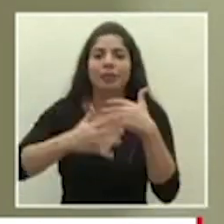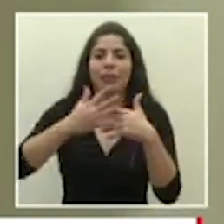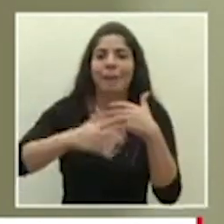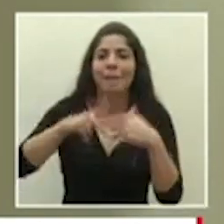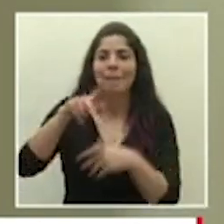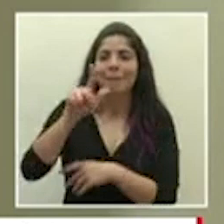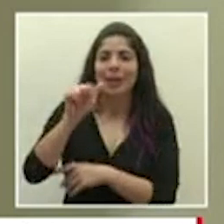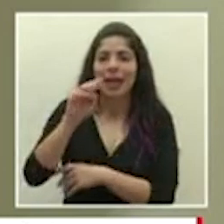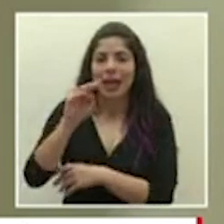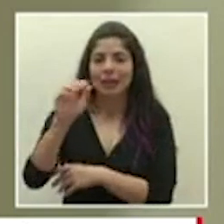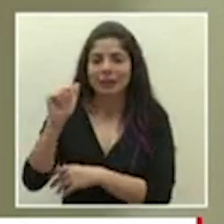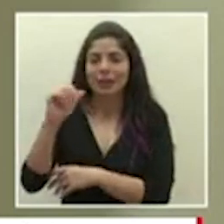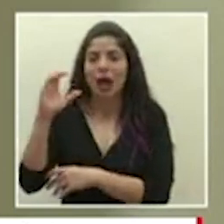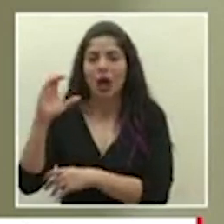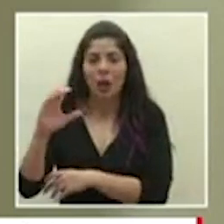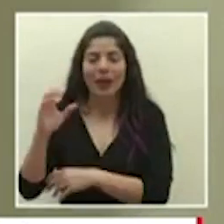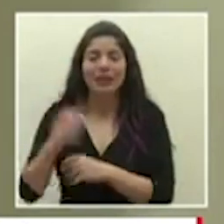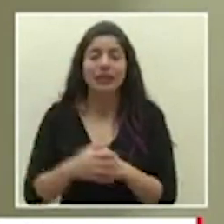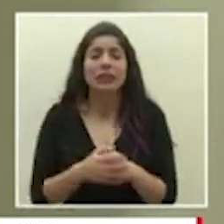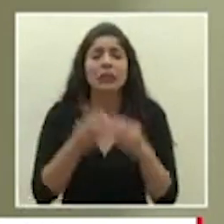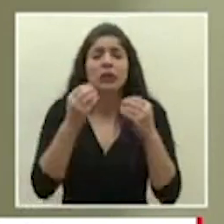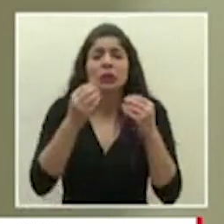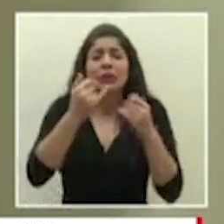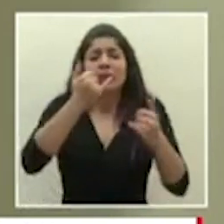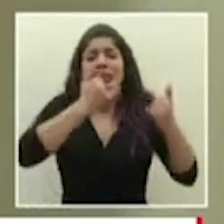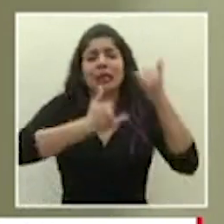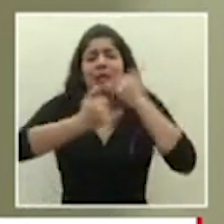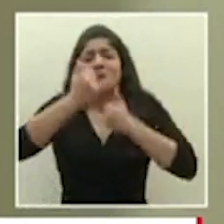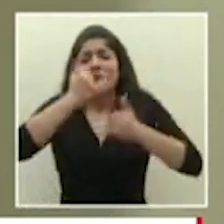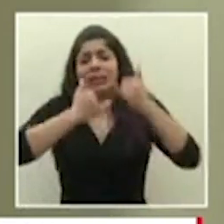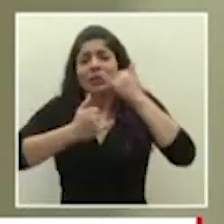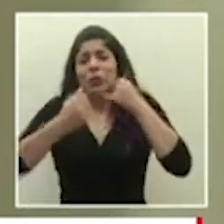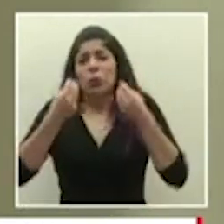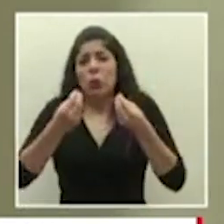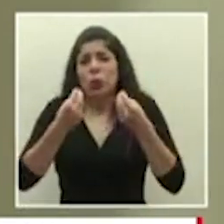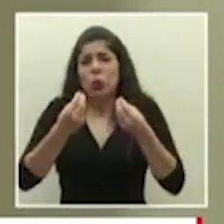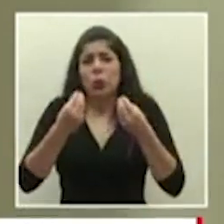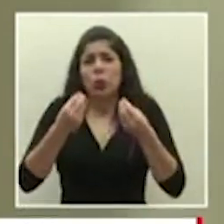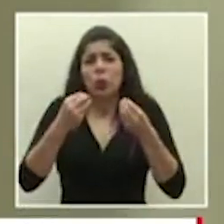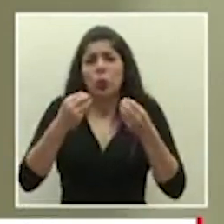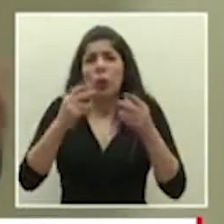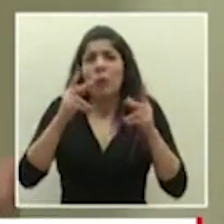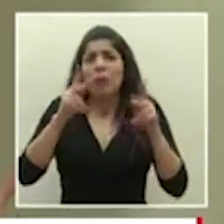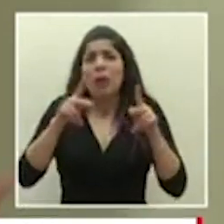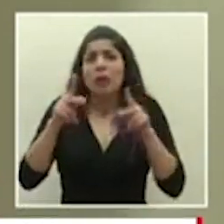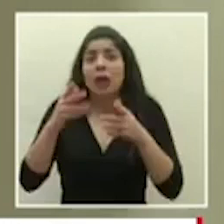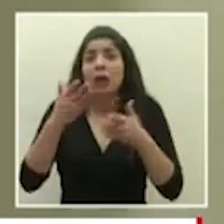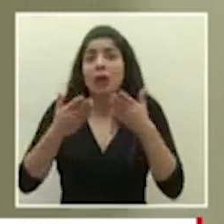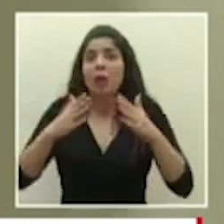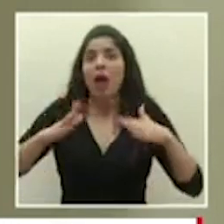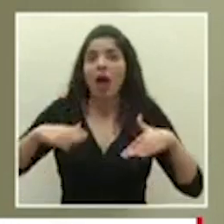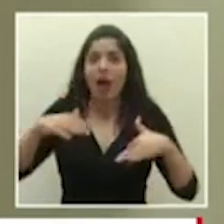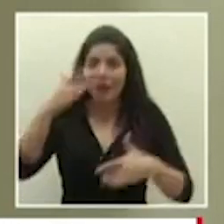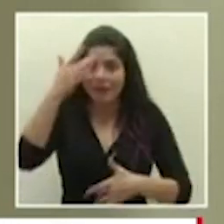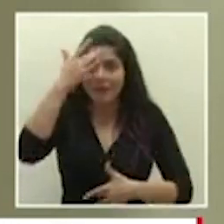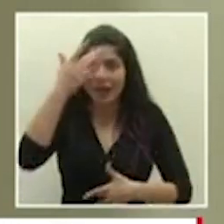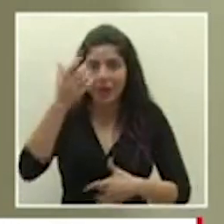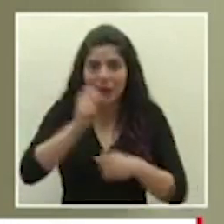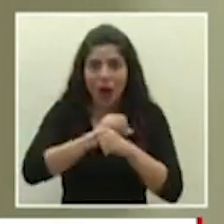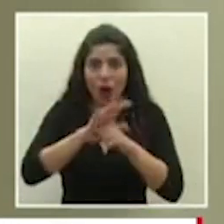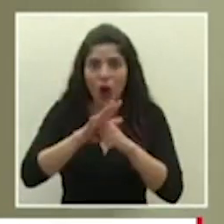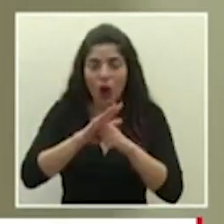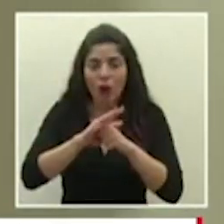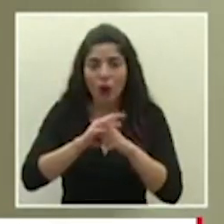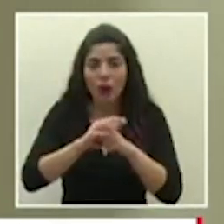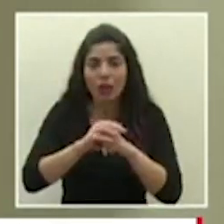hemos recibido una gran cantidad de llamadas algunas personas que no necesariamente han estado enfermas por COVID-19